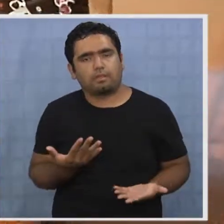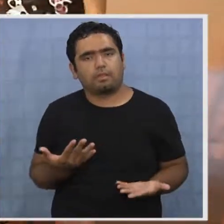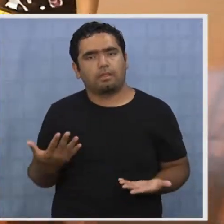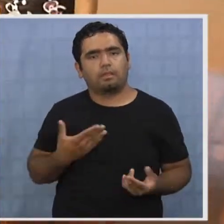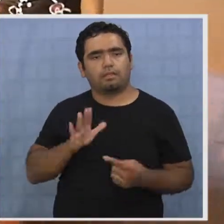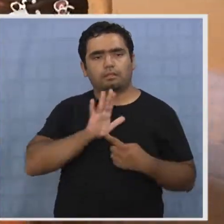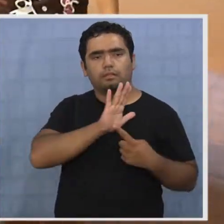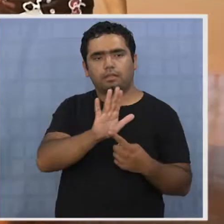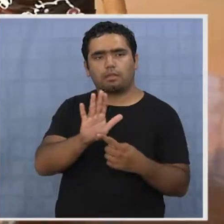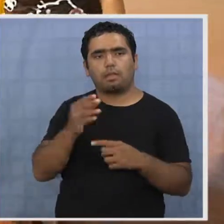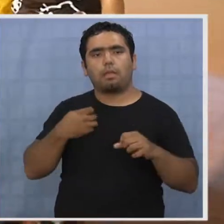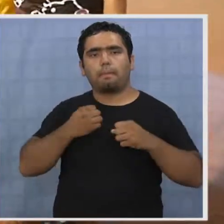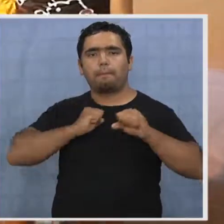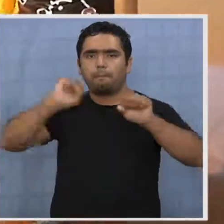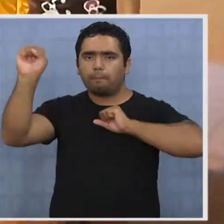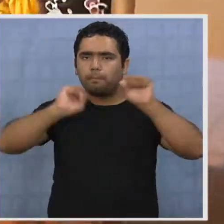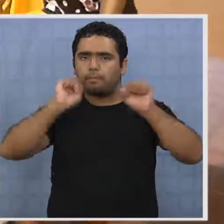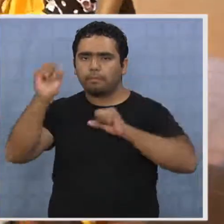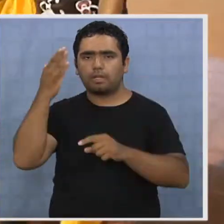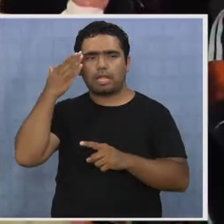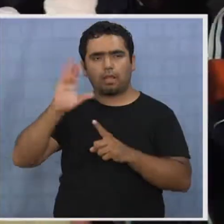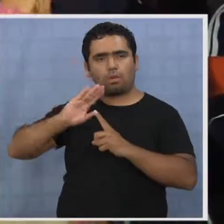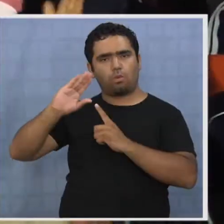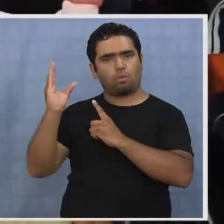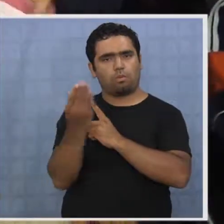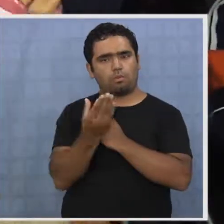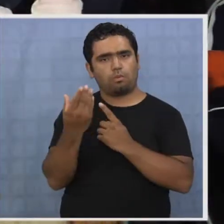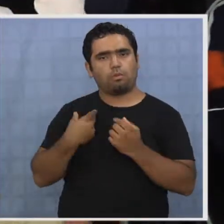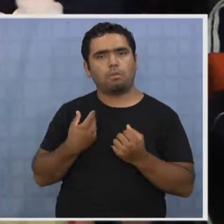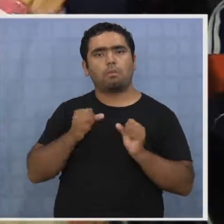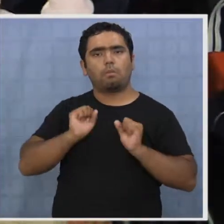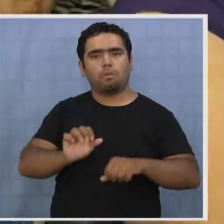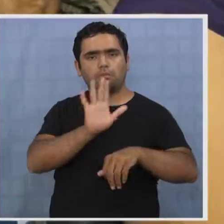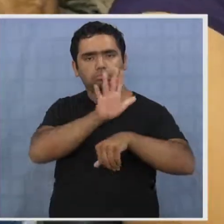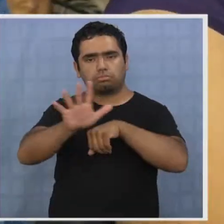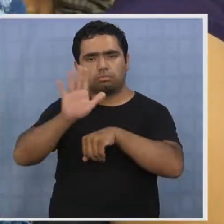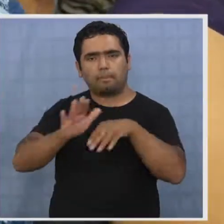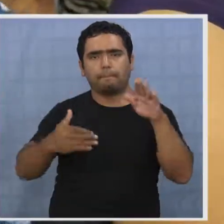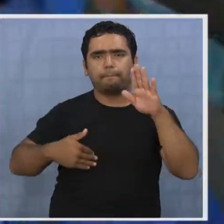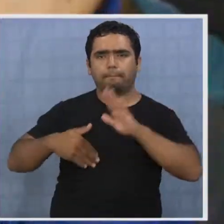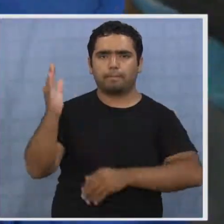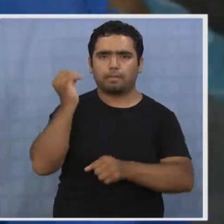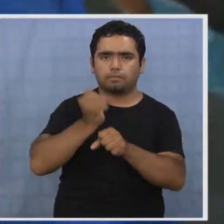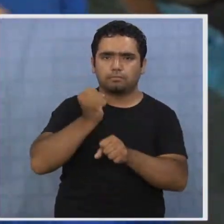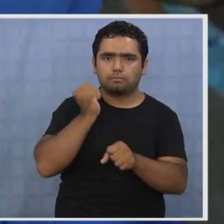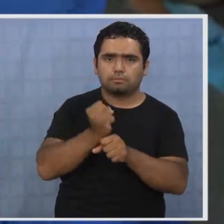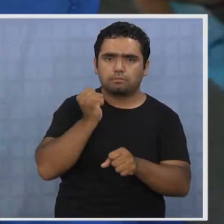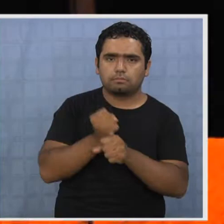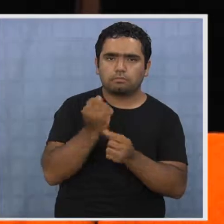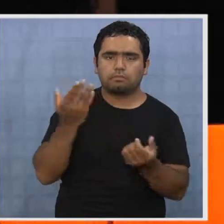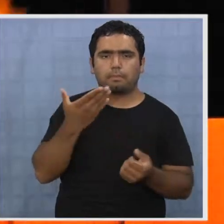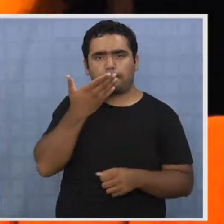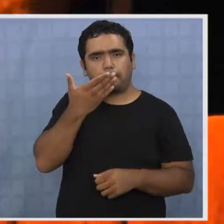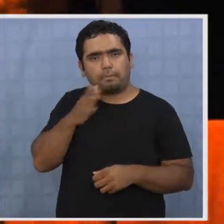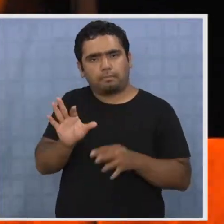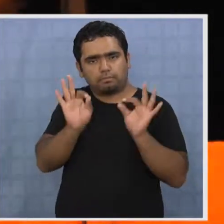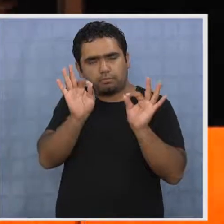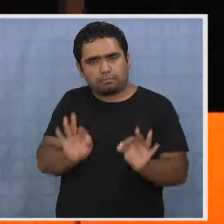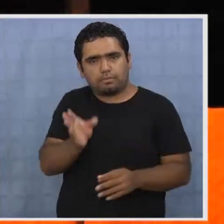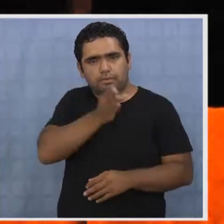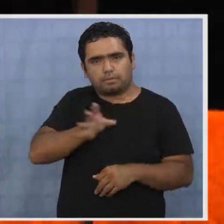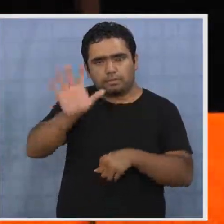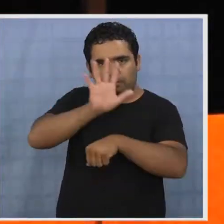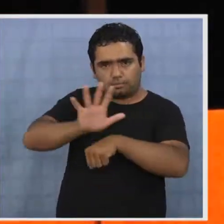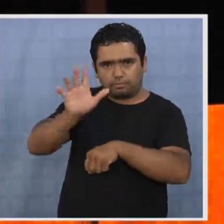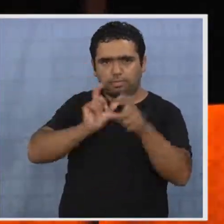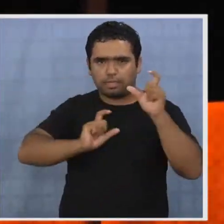implementación de políticas públicas culturales que permitan más y mejor trabajo de los realizadores y artistas. He